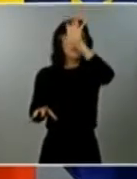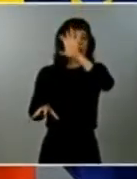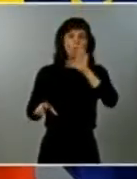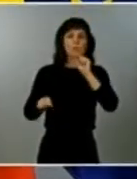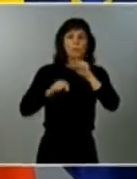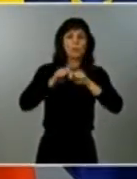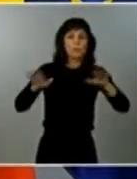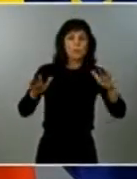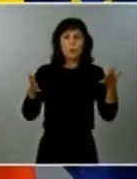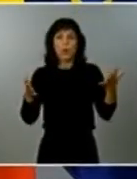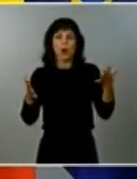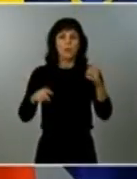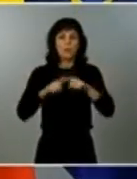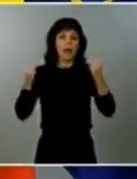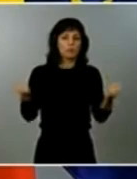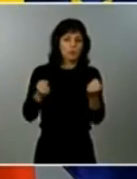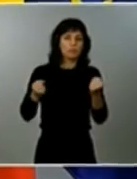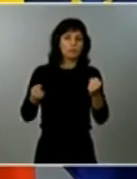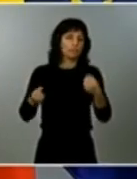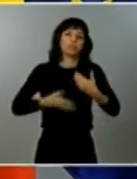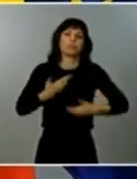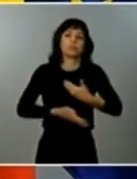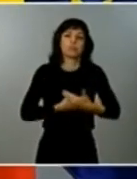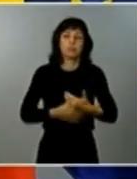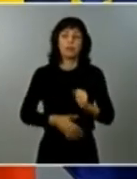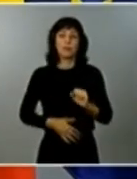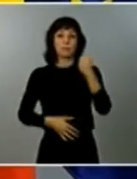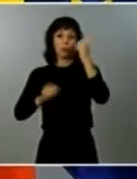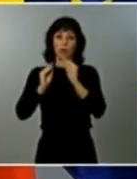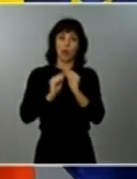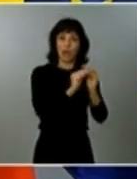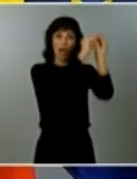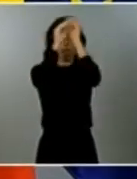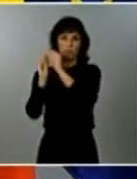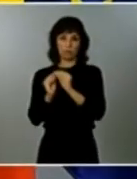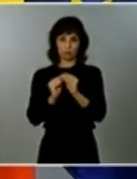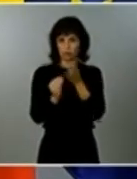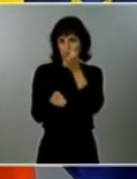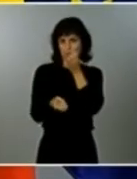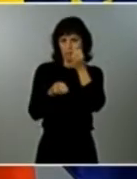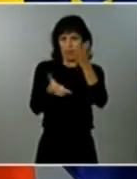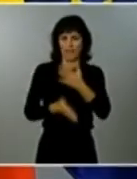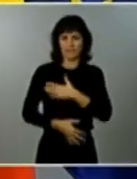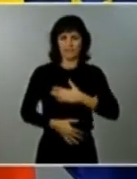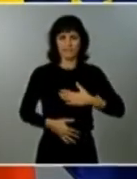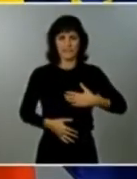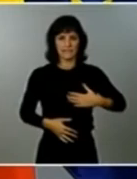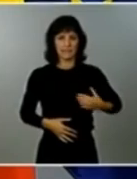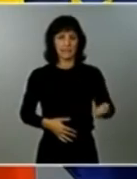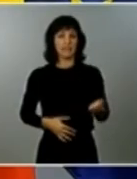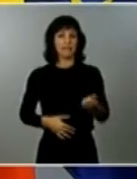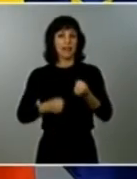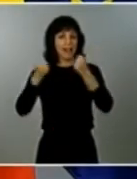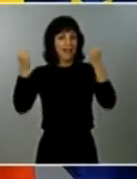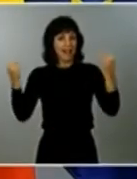La conclusión que se ha sacado de la reunión, bajo mi punto de vista, es que hay una estrategia nacional. Unos indicadores, en